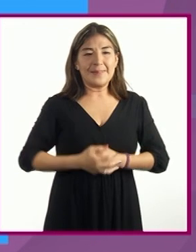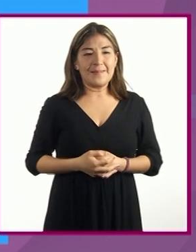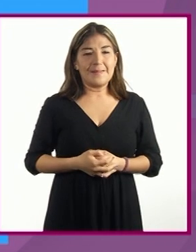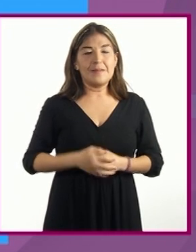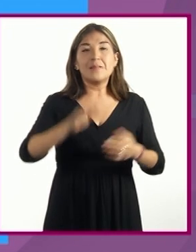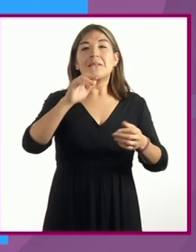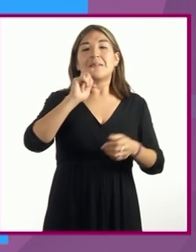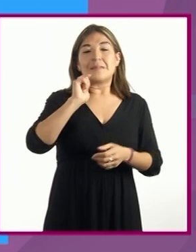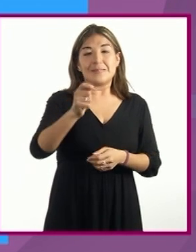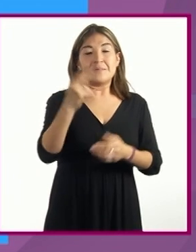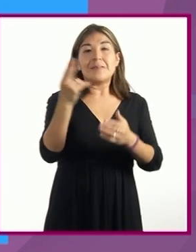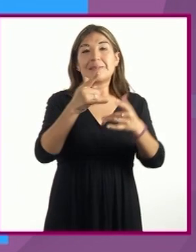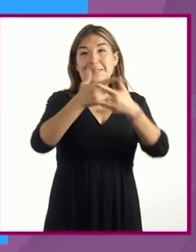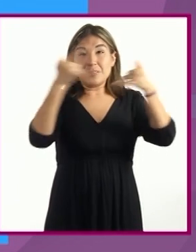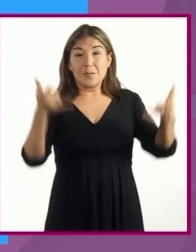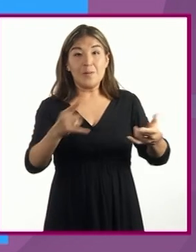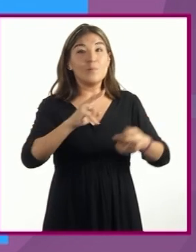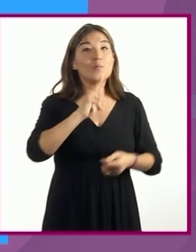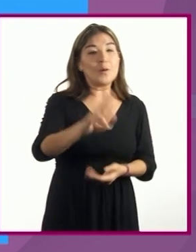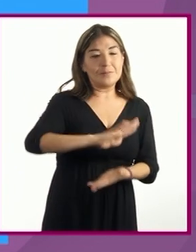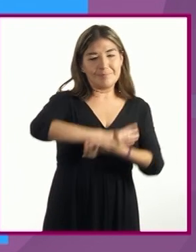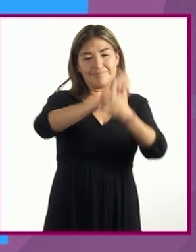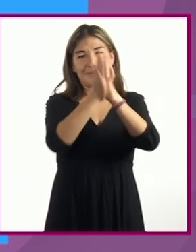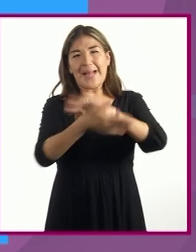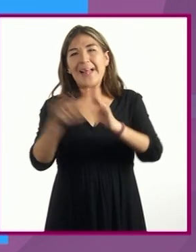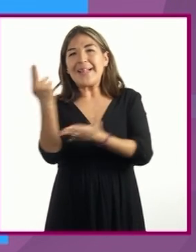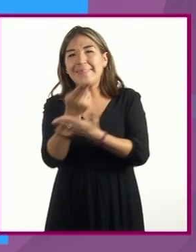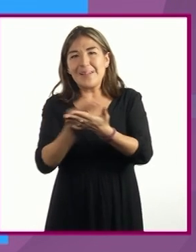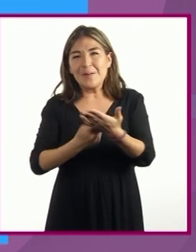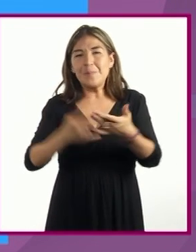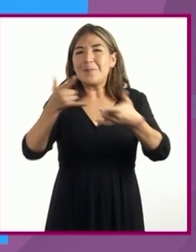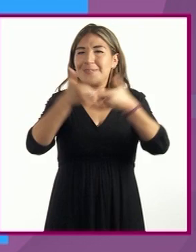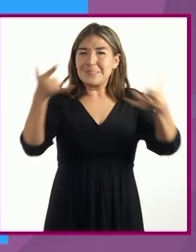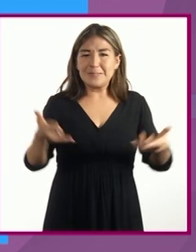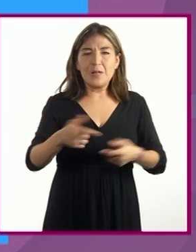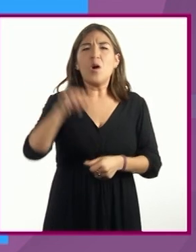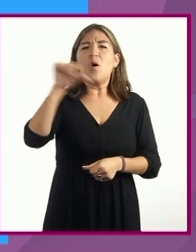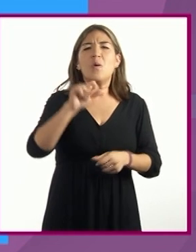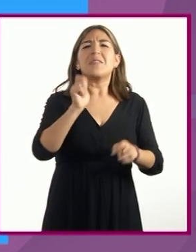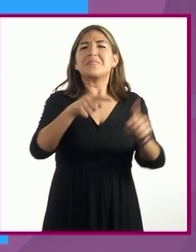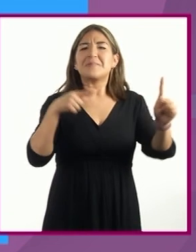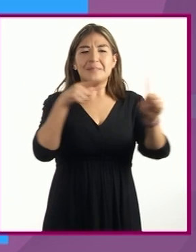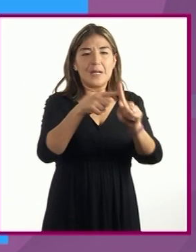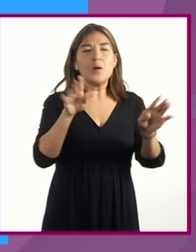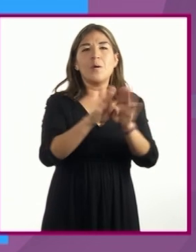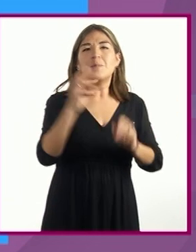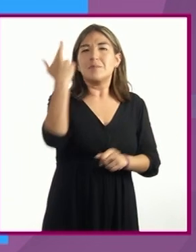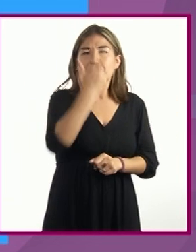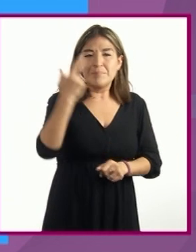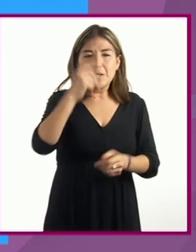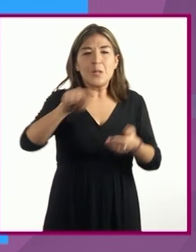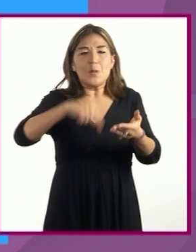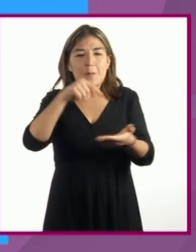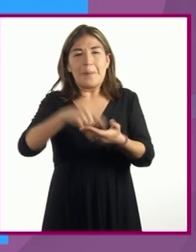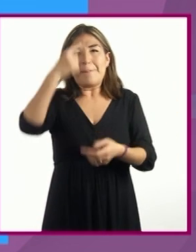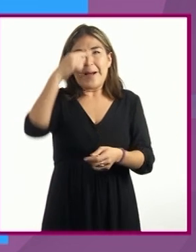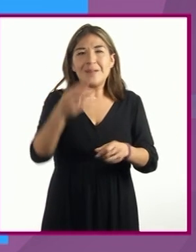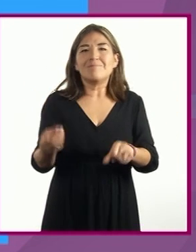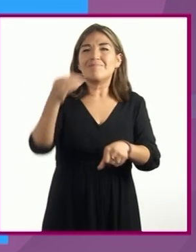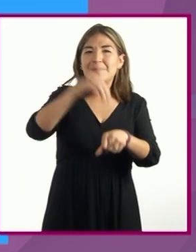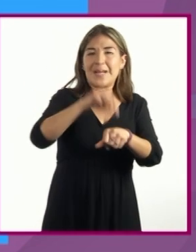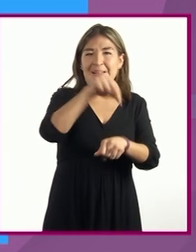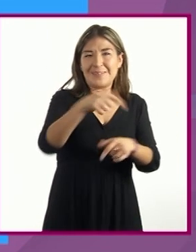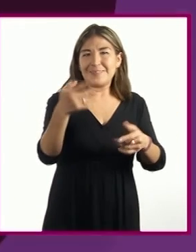transforma narraciones en historietas y nuestro propósito fue analizar espacios para evaluar su inclusión